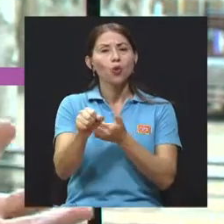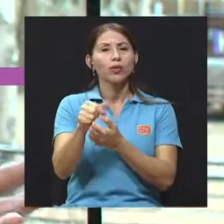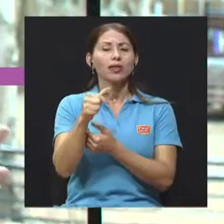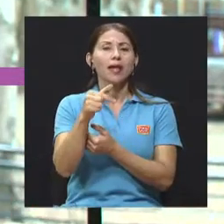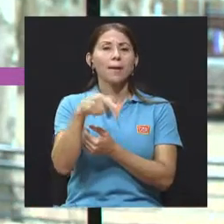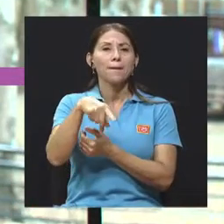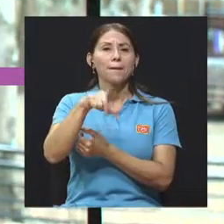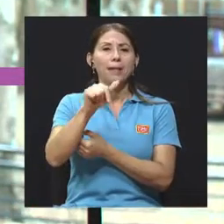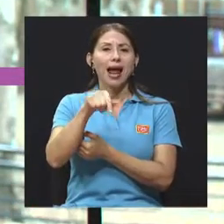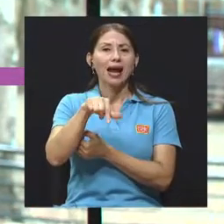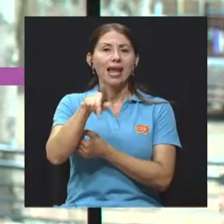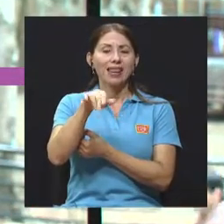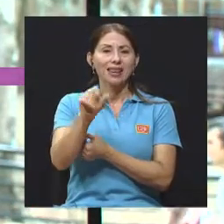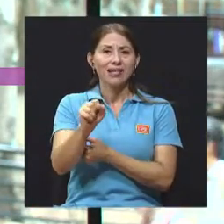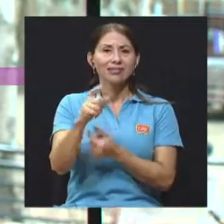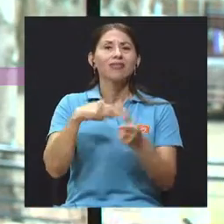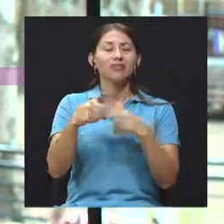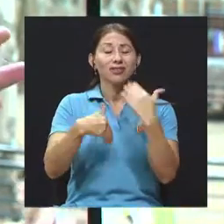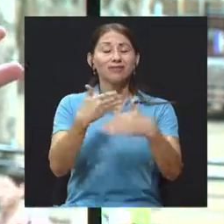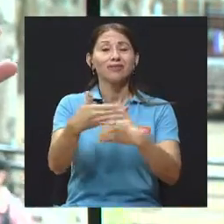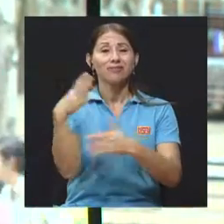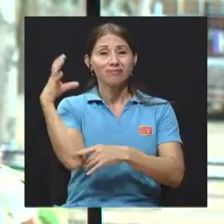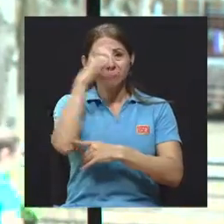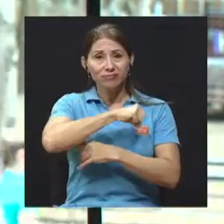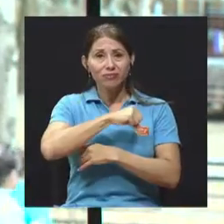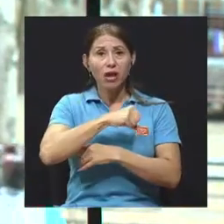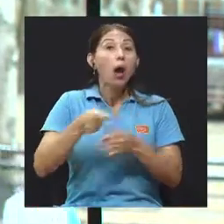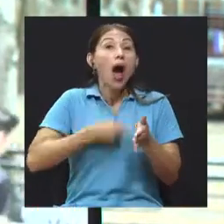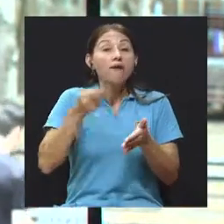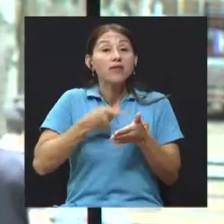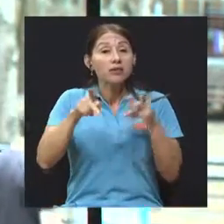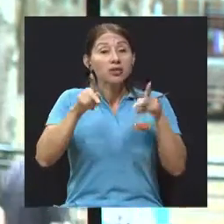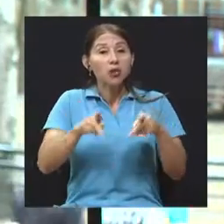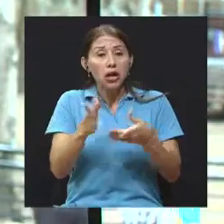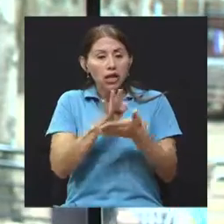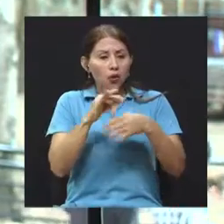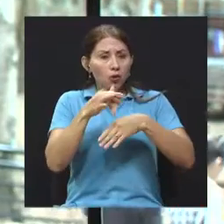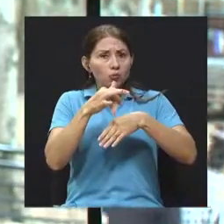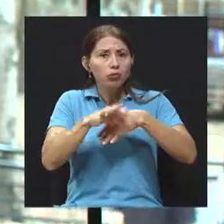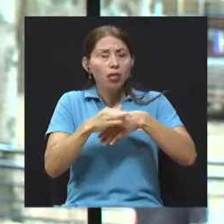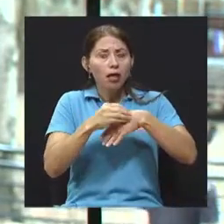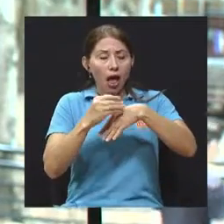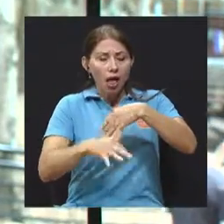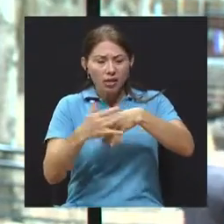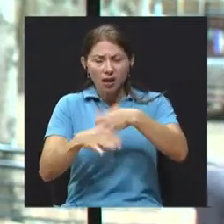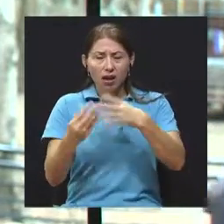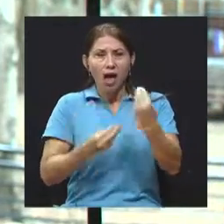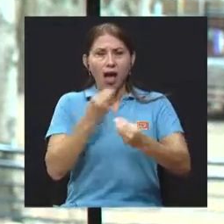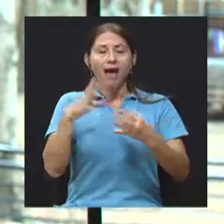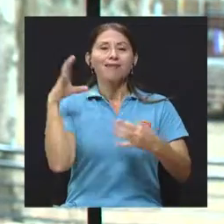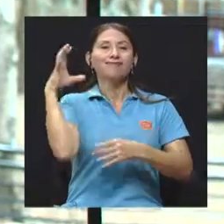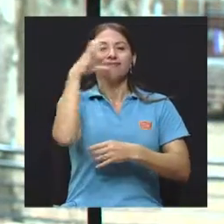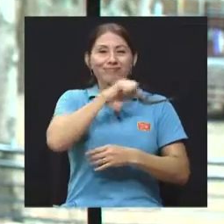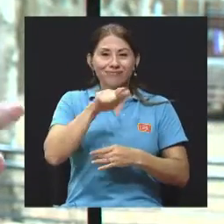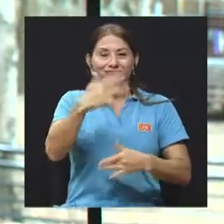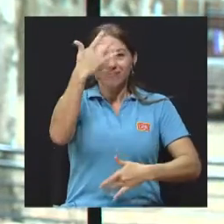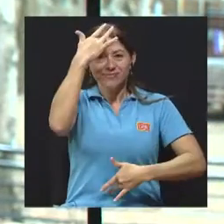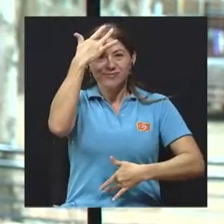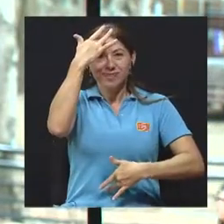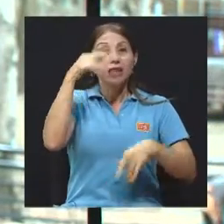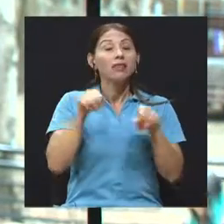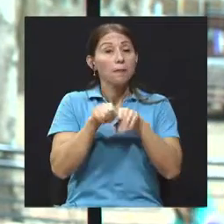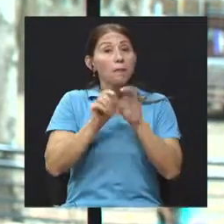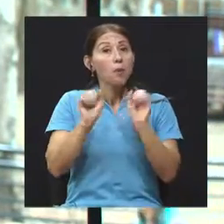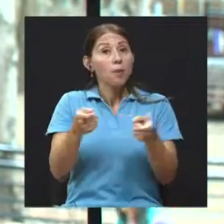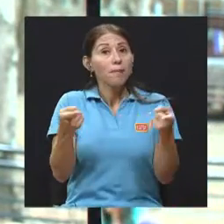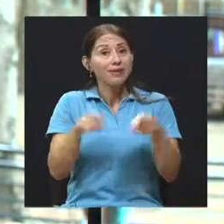presentación podría ser simplemente que llegan con un sangrado por destrucción de las plaquetas, pueden llegar con edema, digamos hinchazón en las piernas,